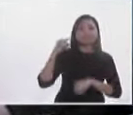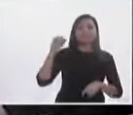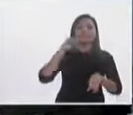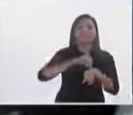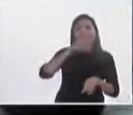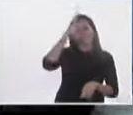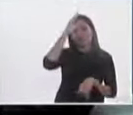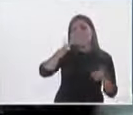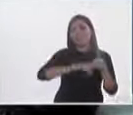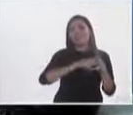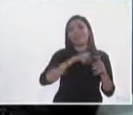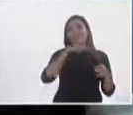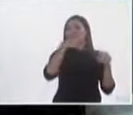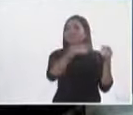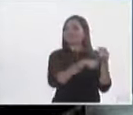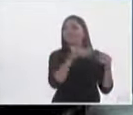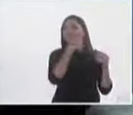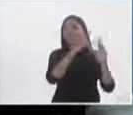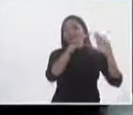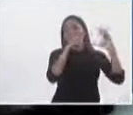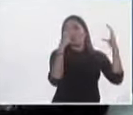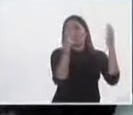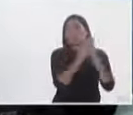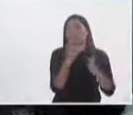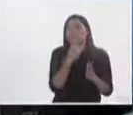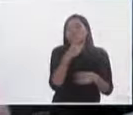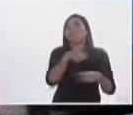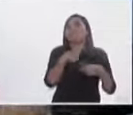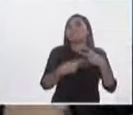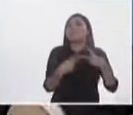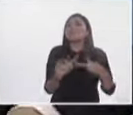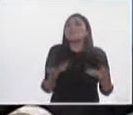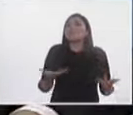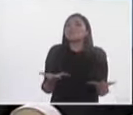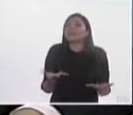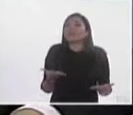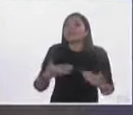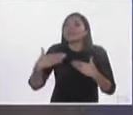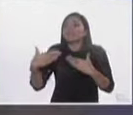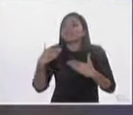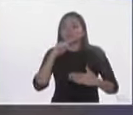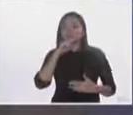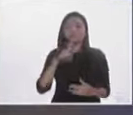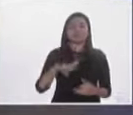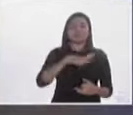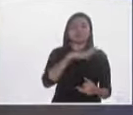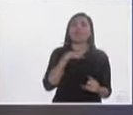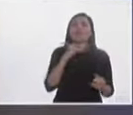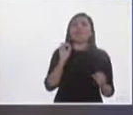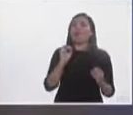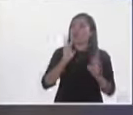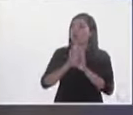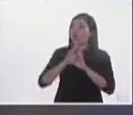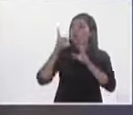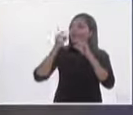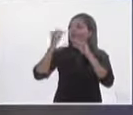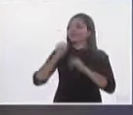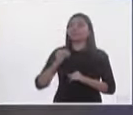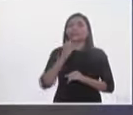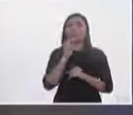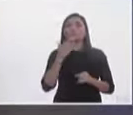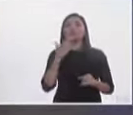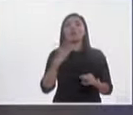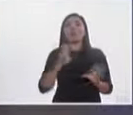interior del Congreso. Por eso, preguntábamos, ¿qué le espera, no? Y que creo que hay capacidades o cualidades cuando